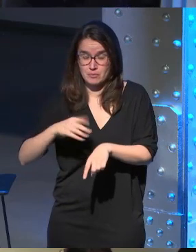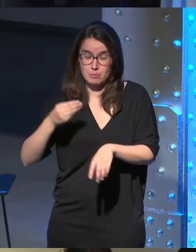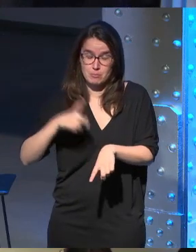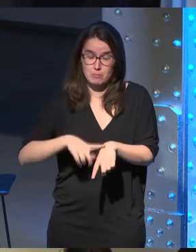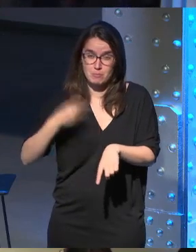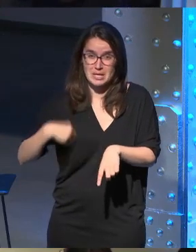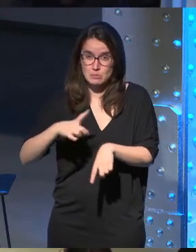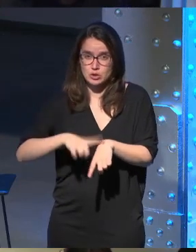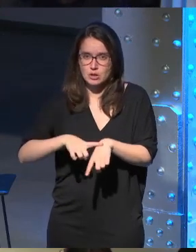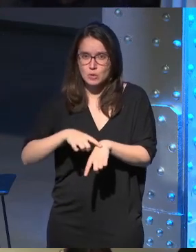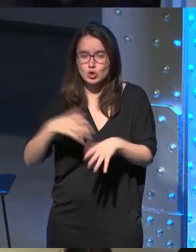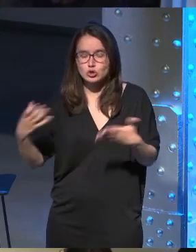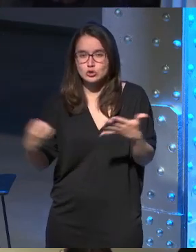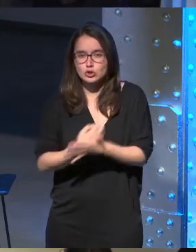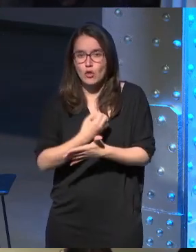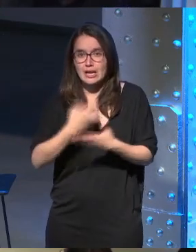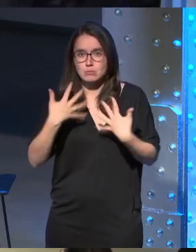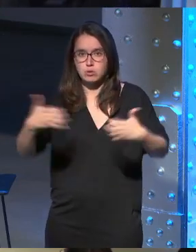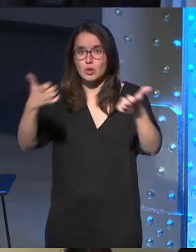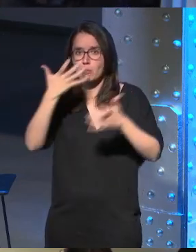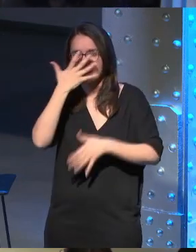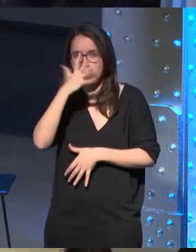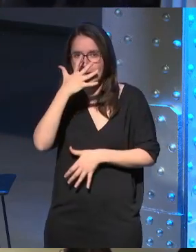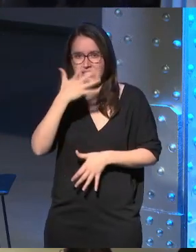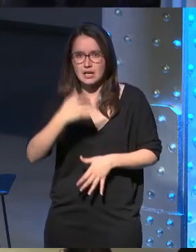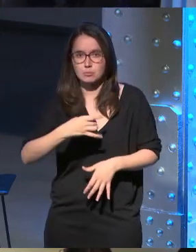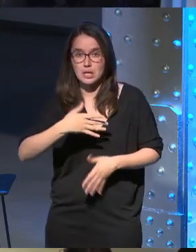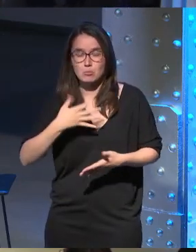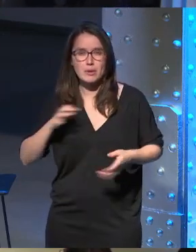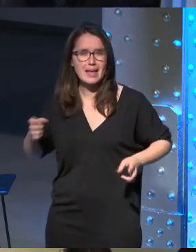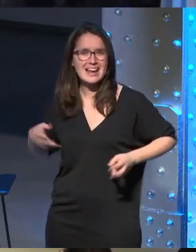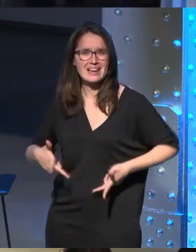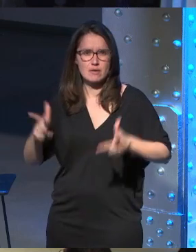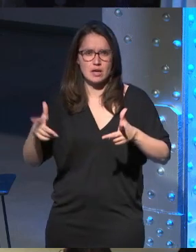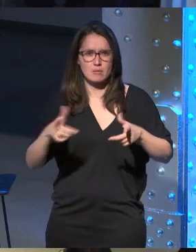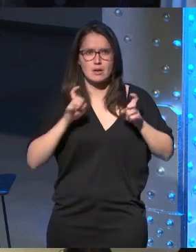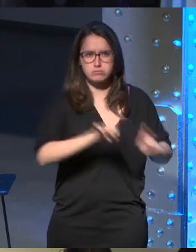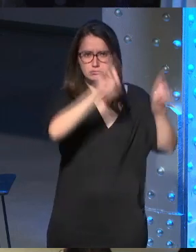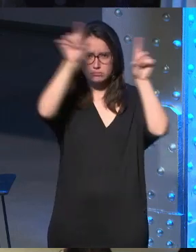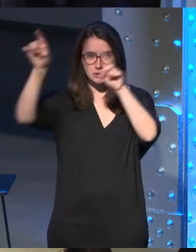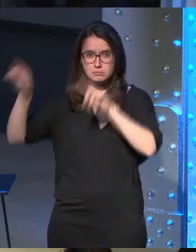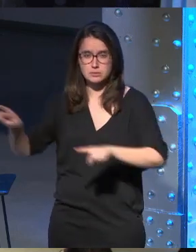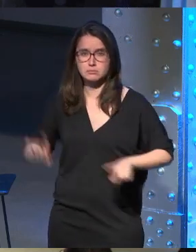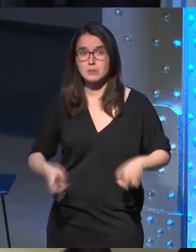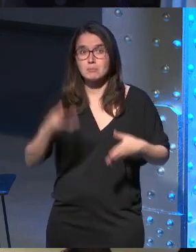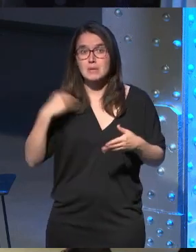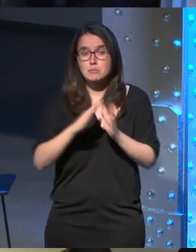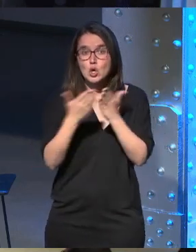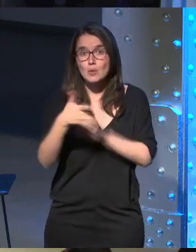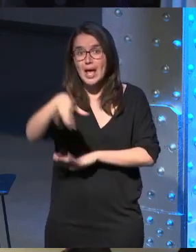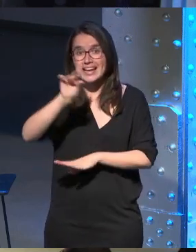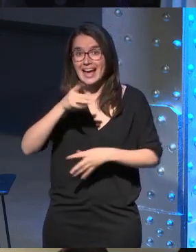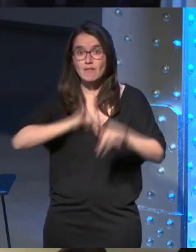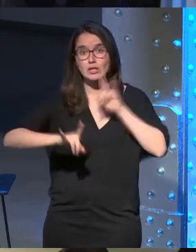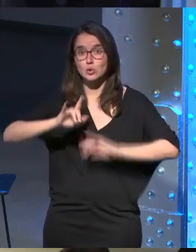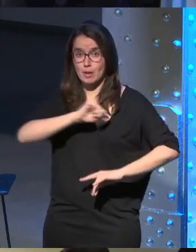nosotros que somos espectadores llevamos máscaras blancas y tenemos la libertad de movernos por donde queramos y de pasar de una historia a otra si acuerdas de los libros dirige tu propia aventura más o menos lo